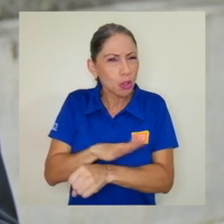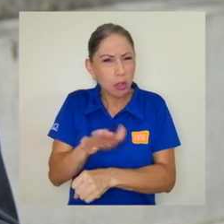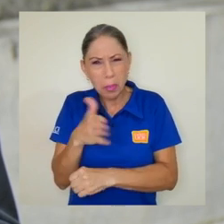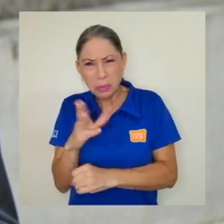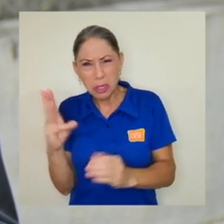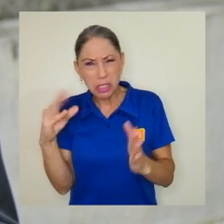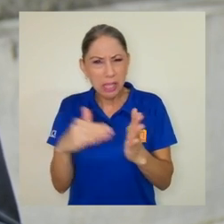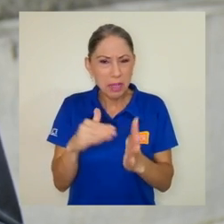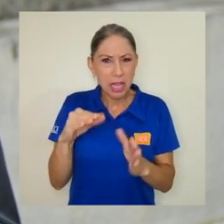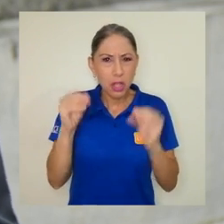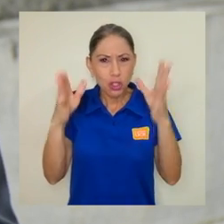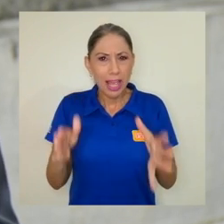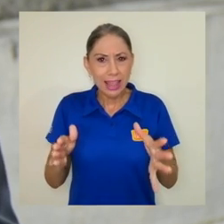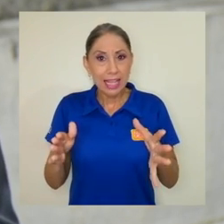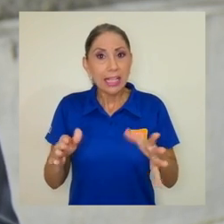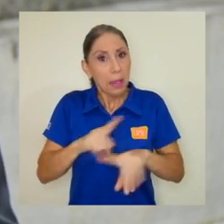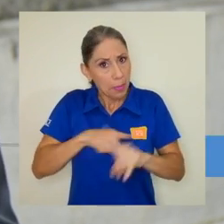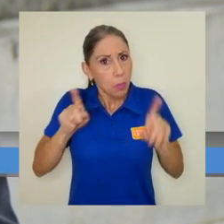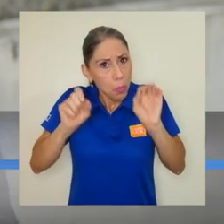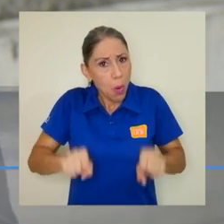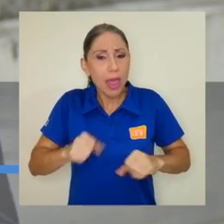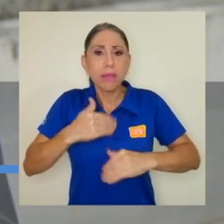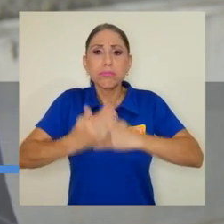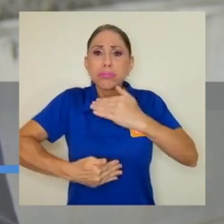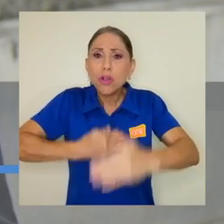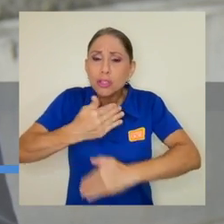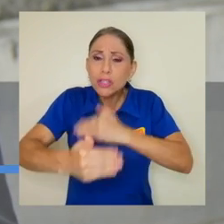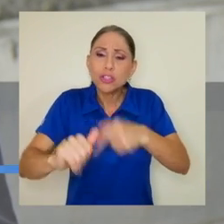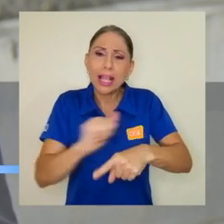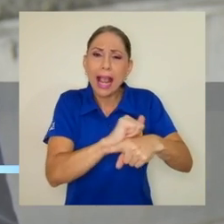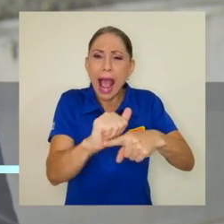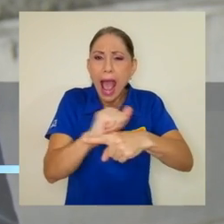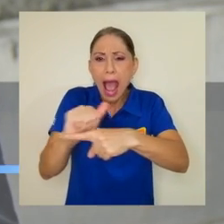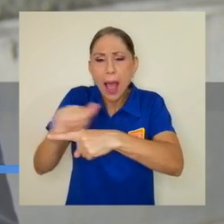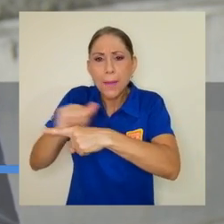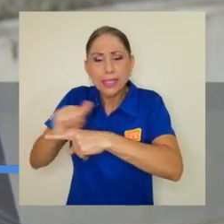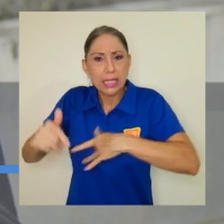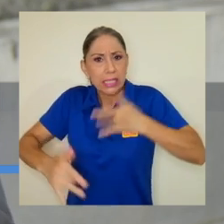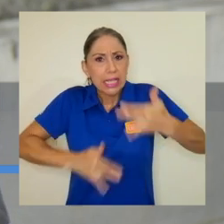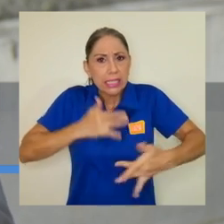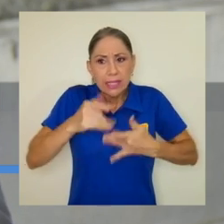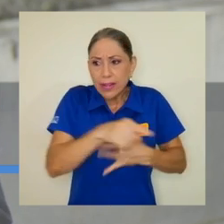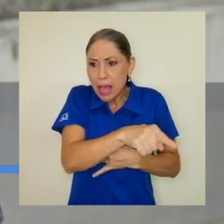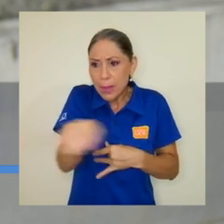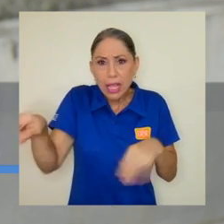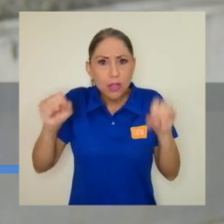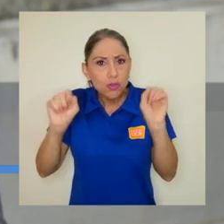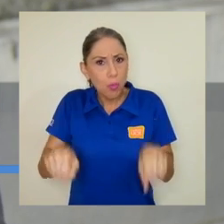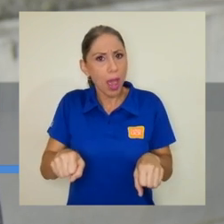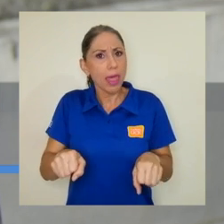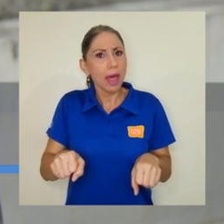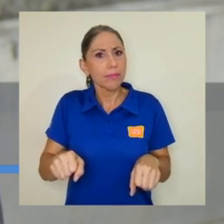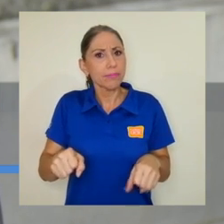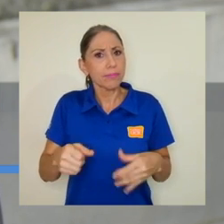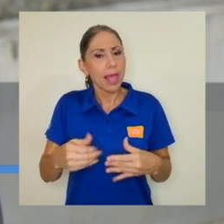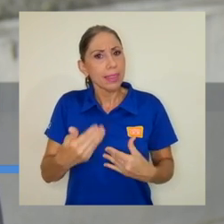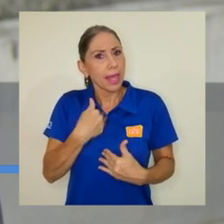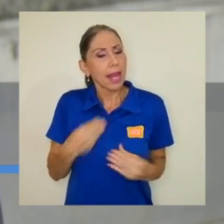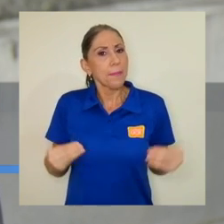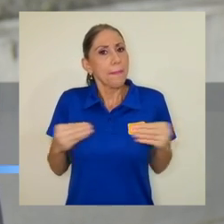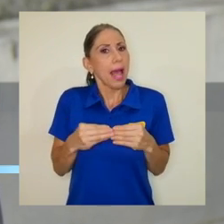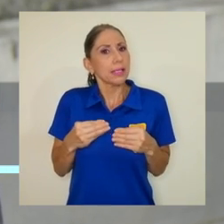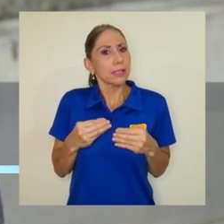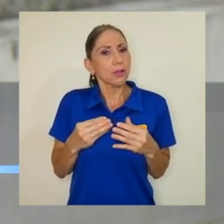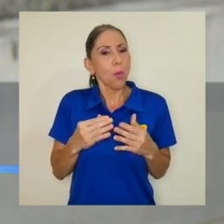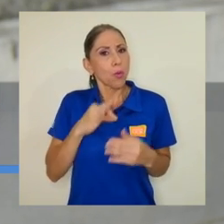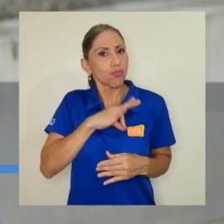de 6 mil, de generar procesos de capacitación, de sensibilización, para que puedan darle mayores herramientas al personal